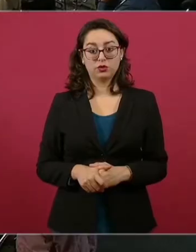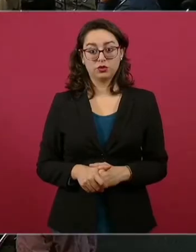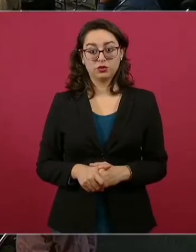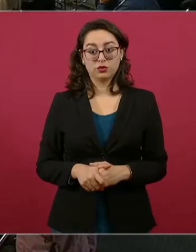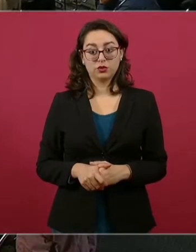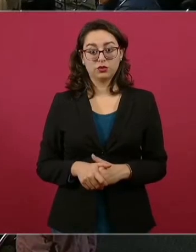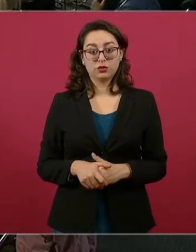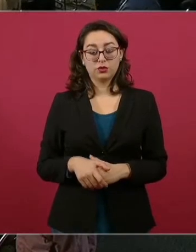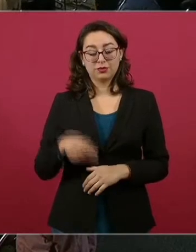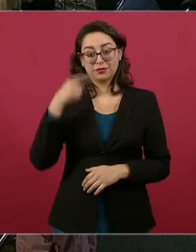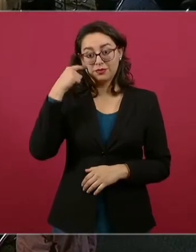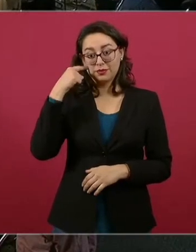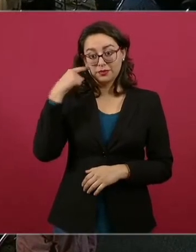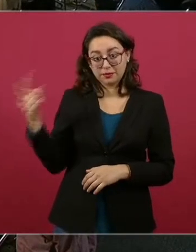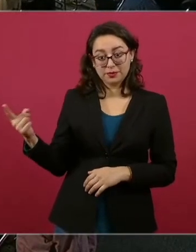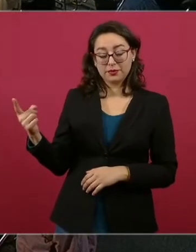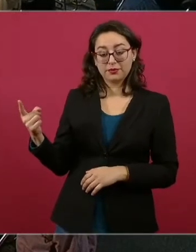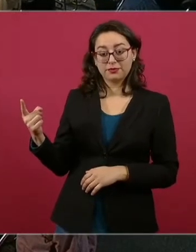Miren esto.